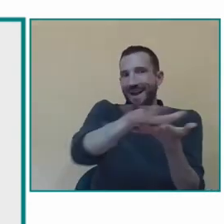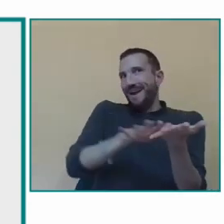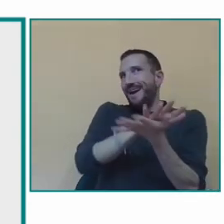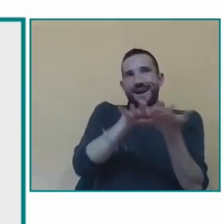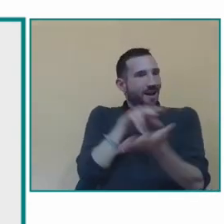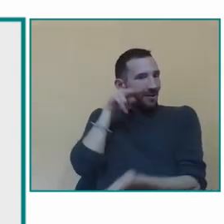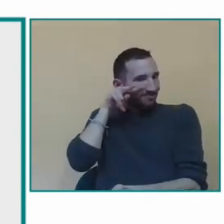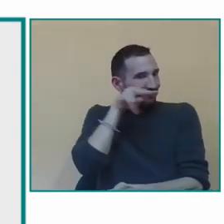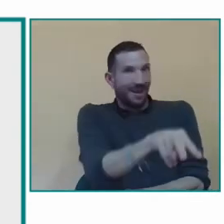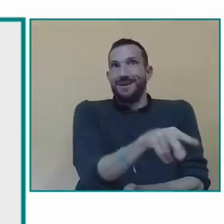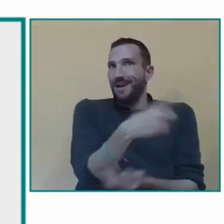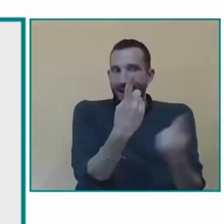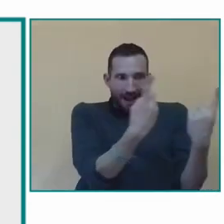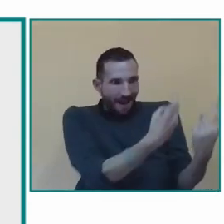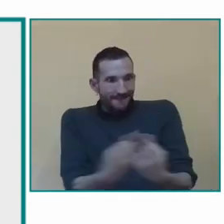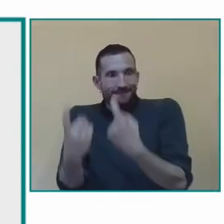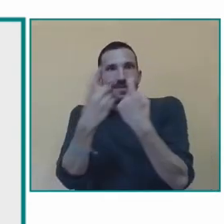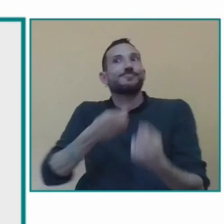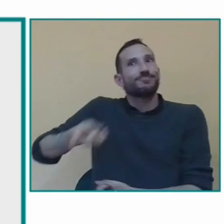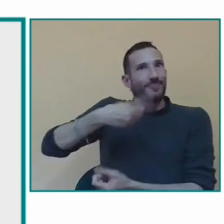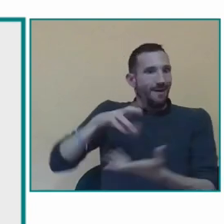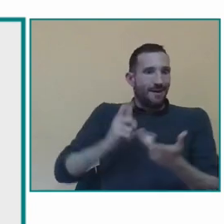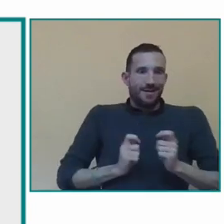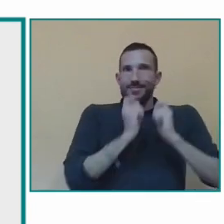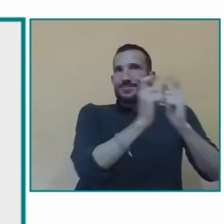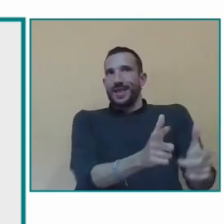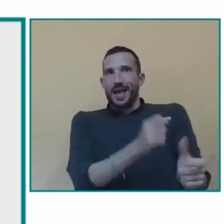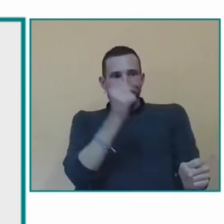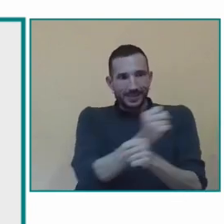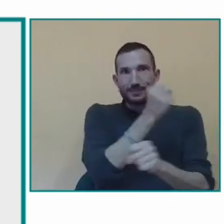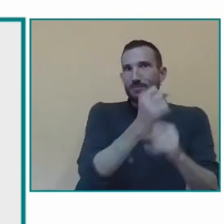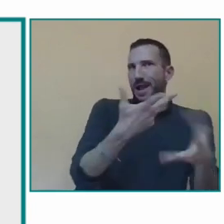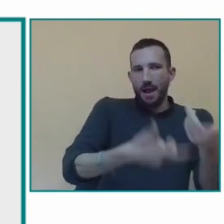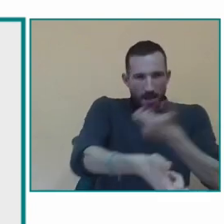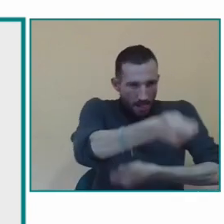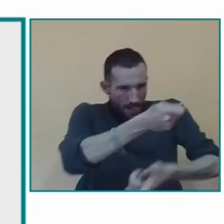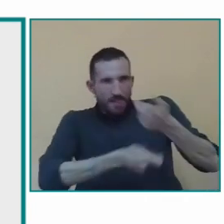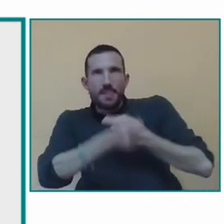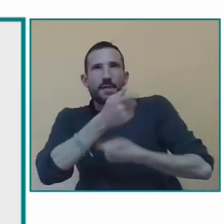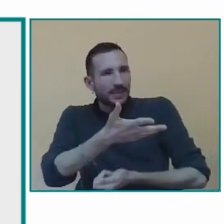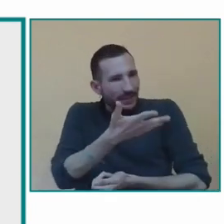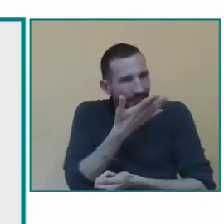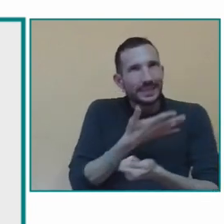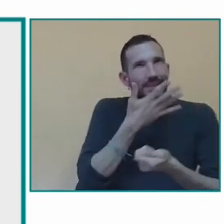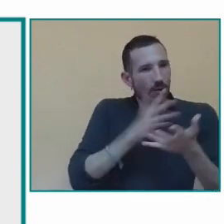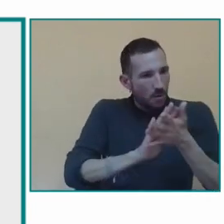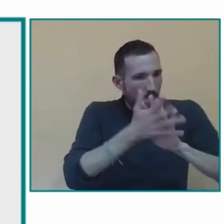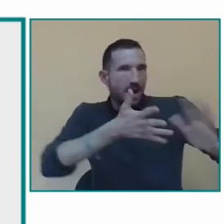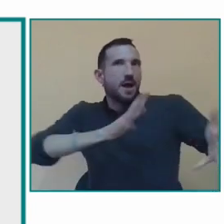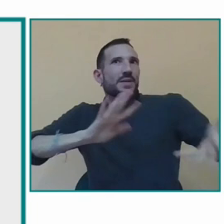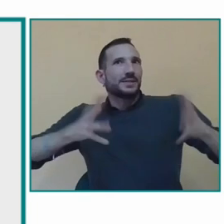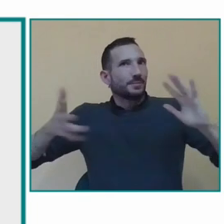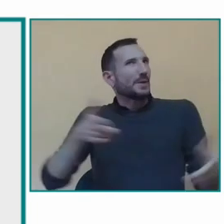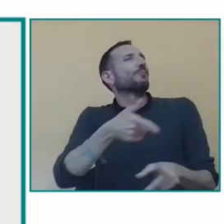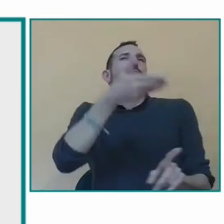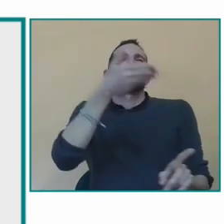alumnos con discapacidad auditiva pues también a veces hay algunos niños que tienen dificultades en el desarrollo de la comunicación en el aprendizaje de la lengua de signos